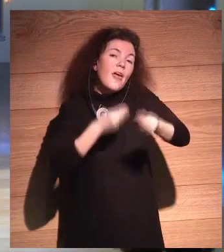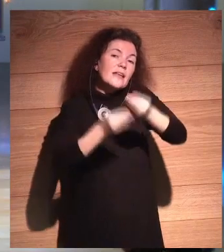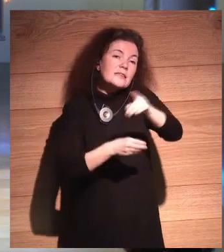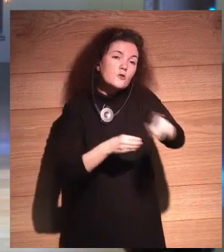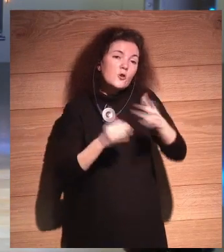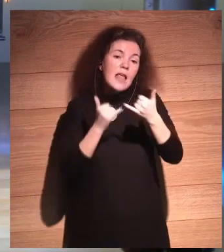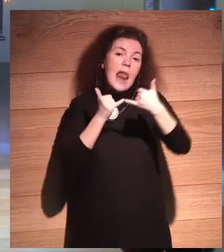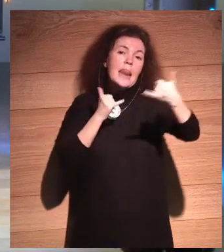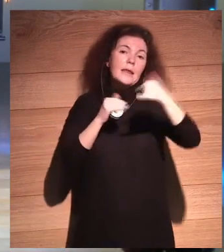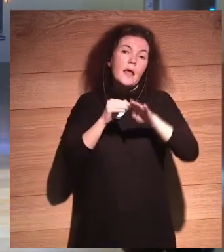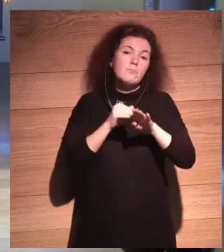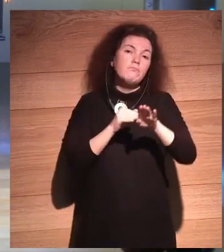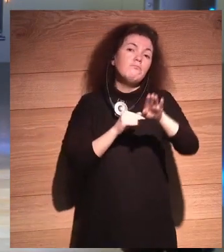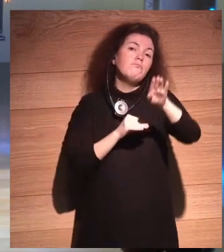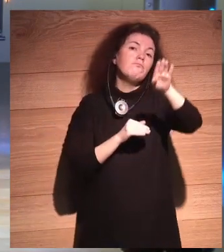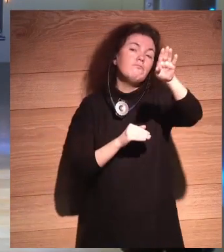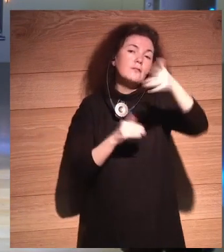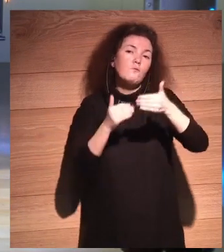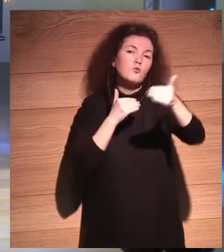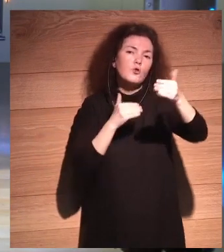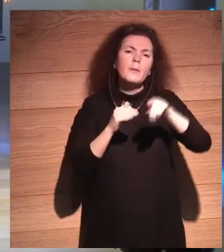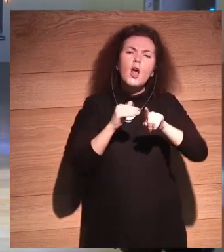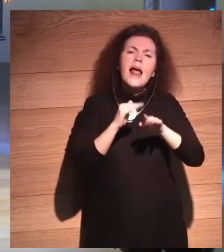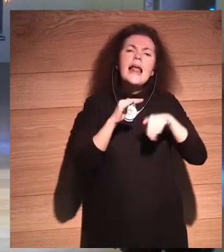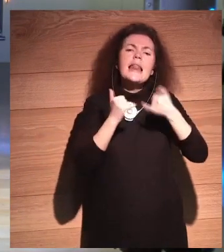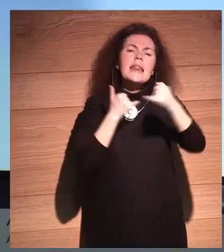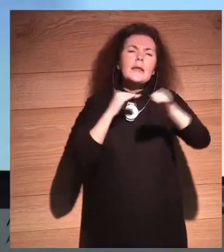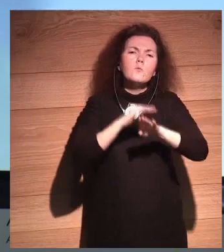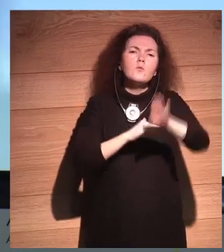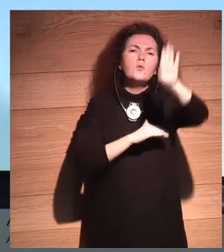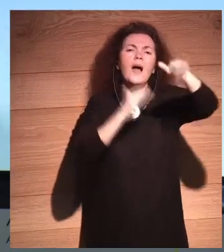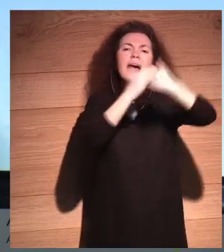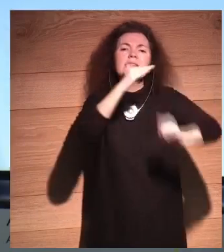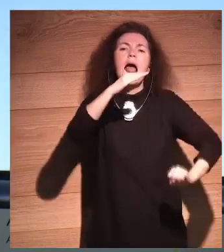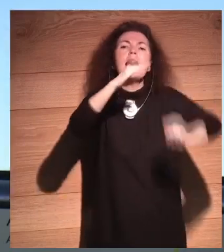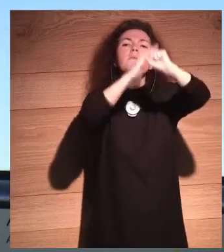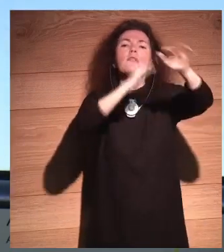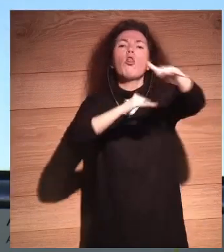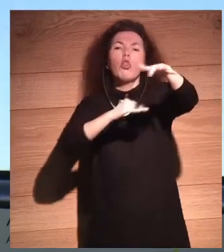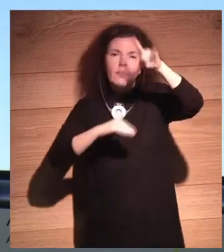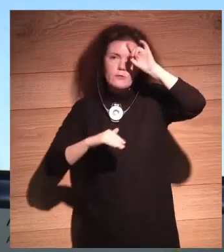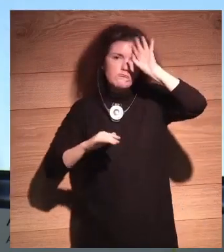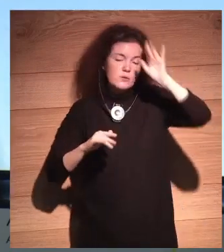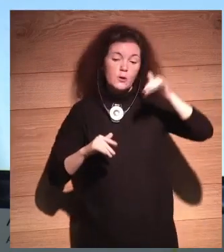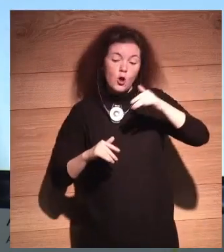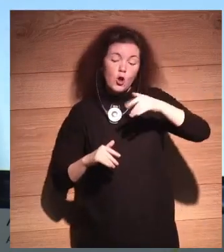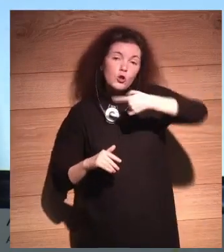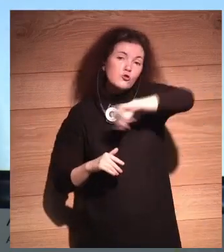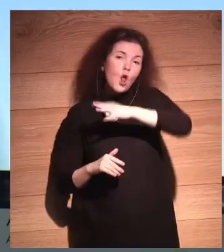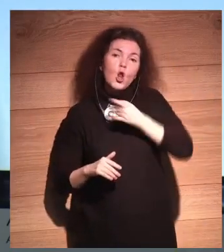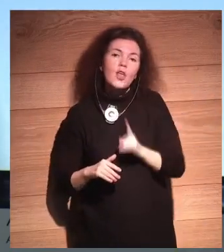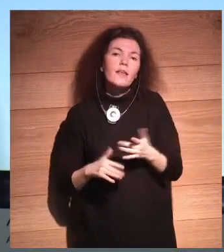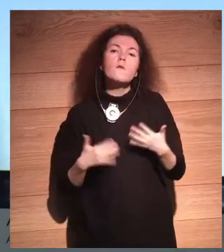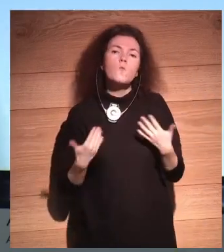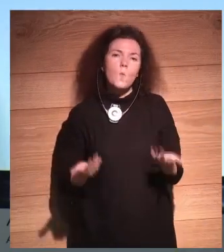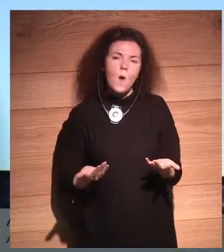línea va subiendo, va a subir en el futuro. Pero ¿hasta dónde? No sabemos hasta dónde, pero lo que queremos saber, lo que no queremos es